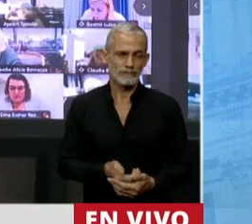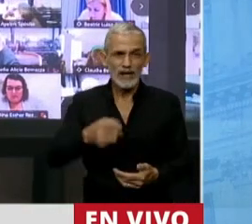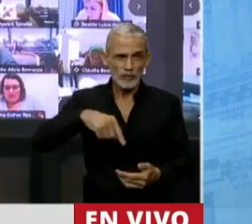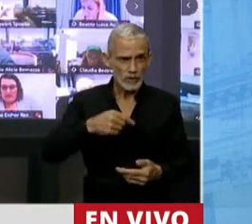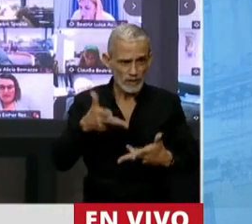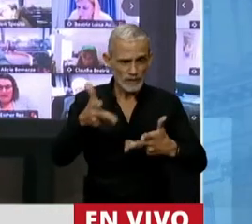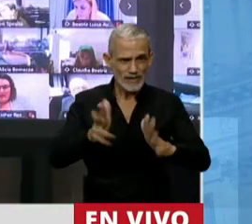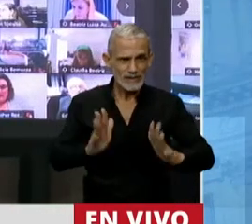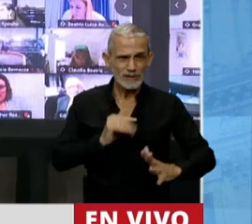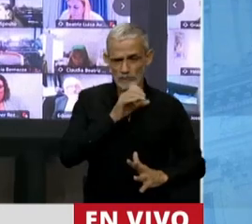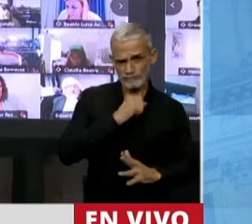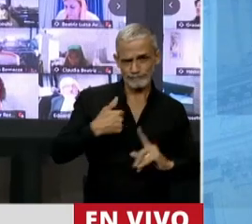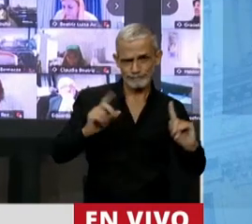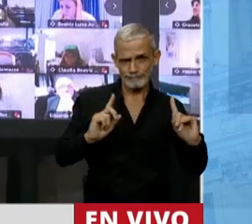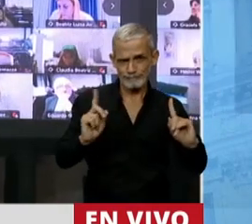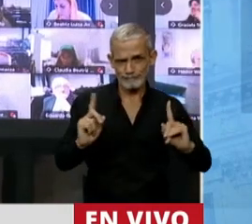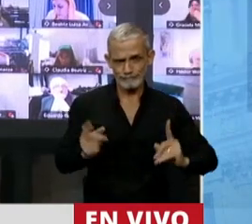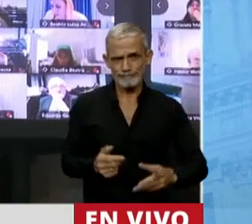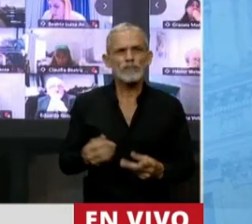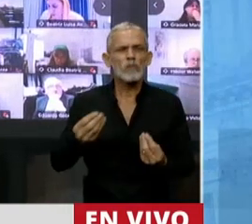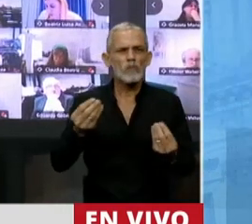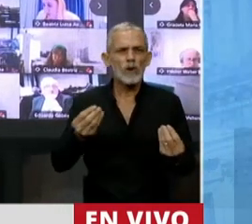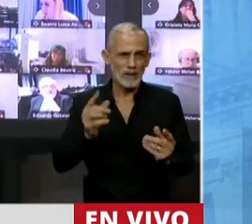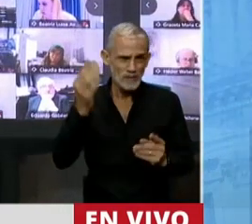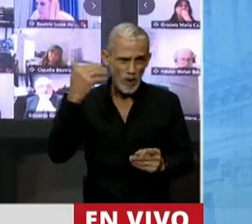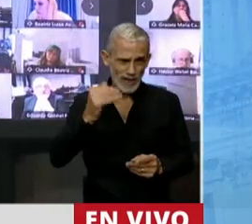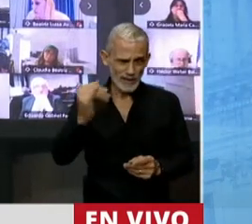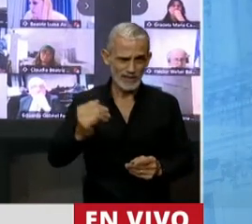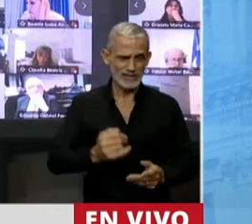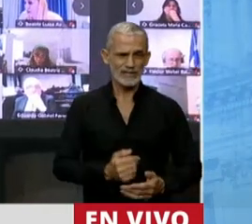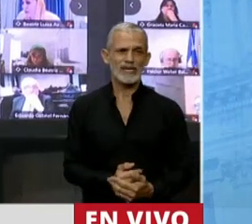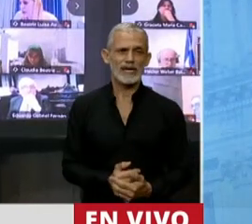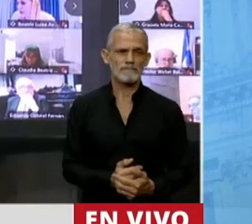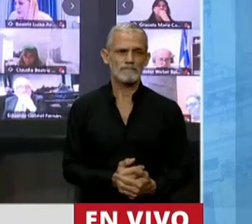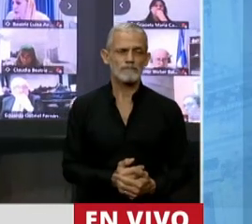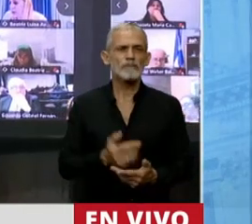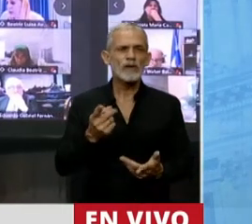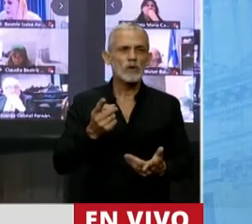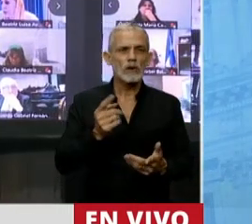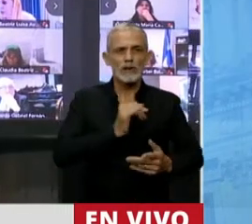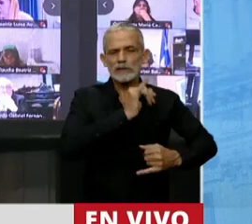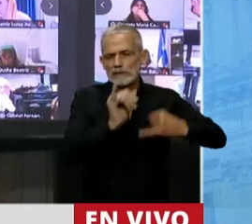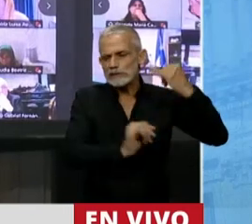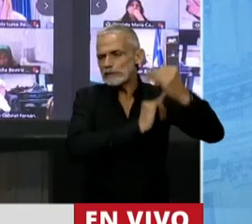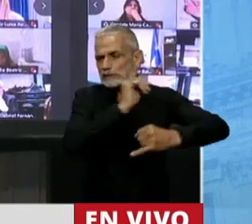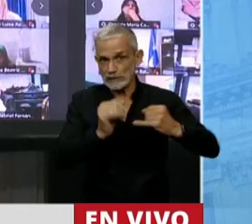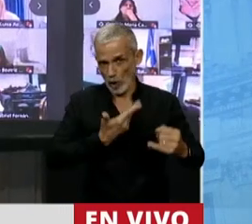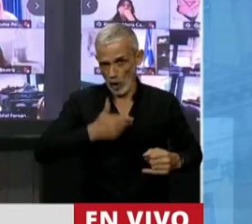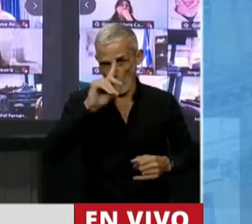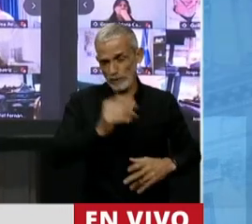esto hay que decirlo, porque como le decía, es una épica, una narrativa